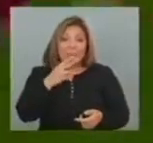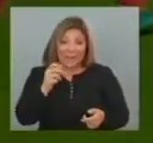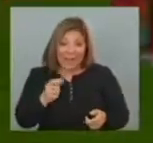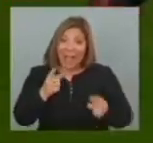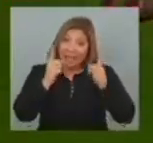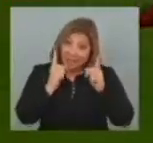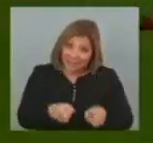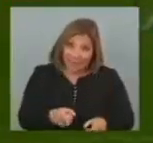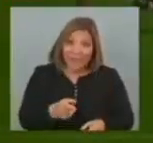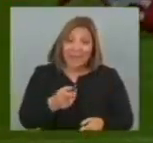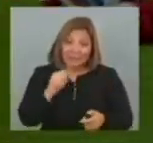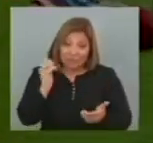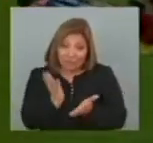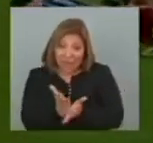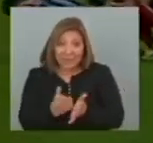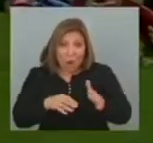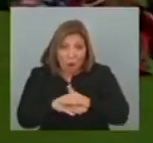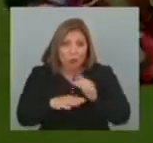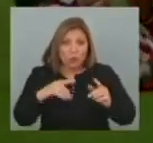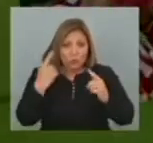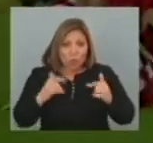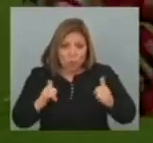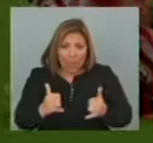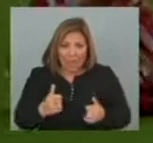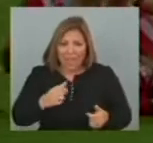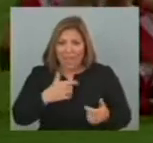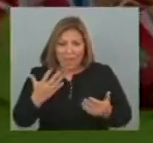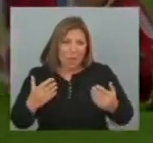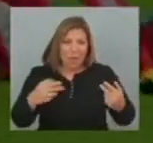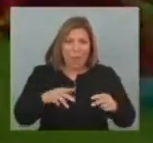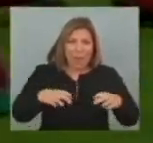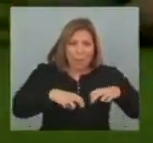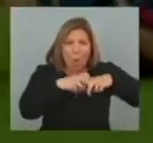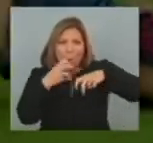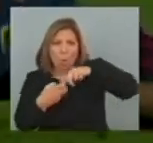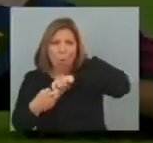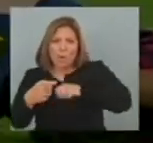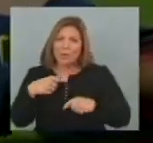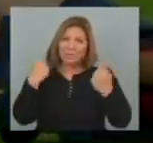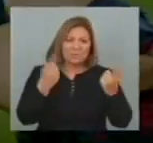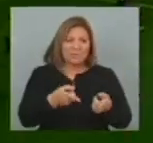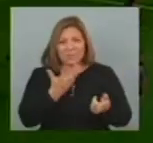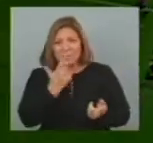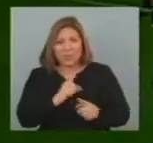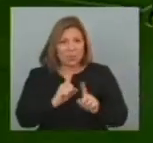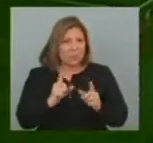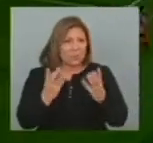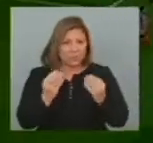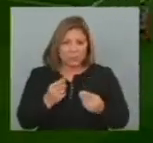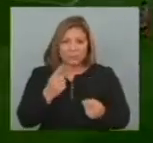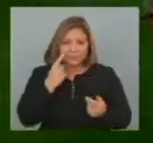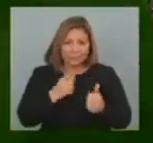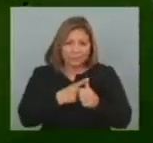fue falta Pero jugar Para que te cobren Todo a favor No sirve Tampoco le gusta Mucho al público Vamos a contar Los toques